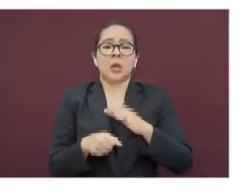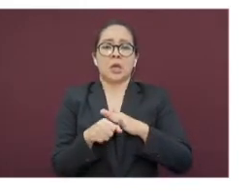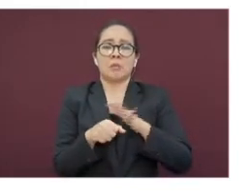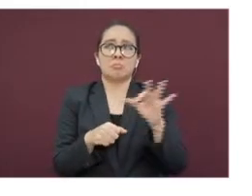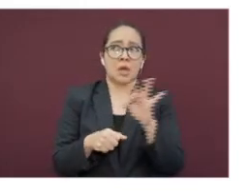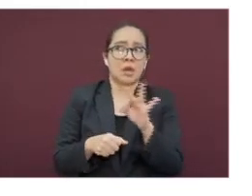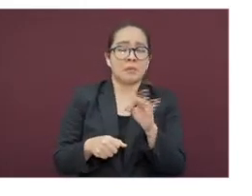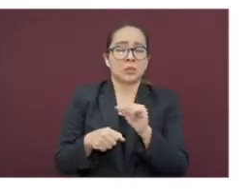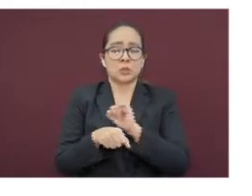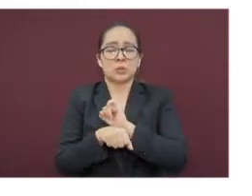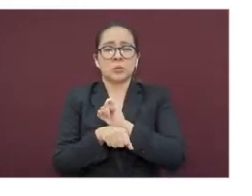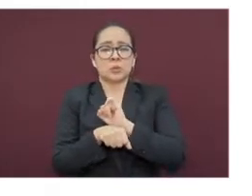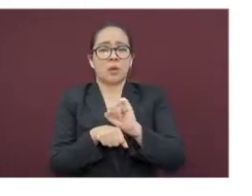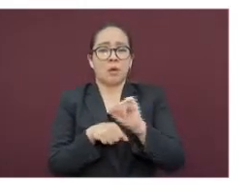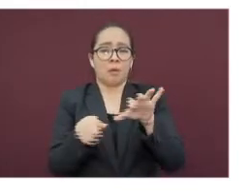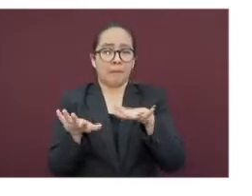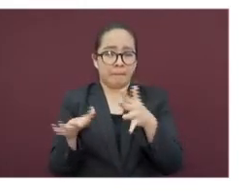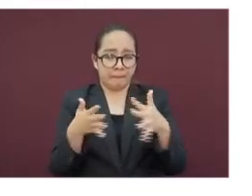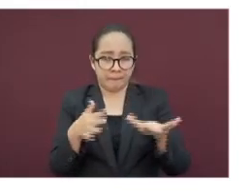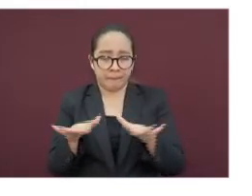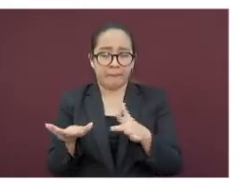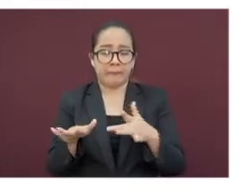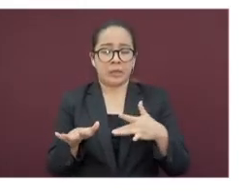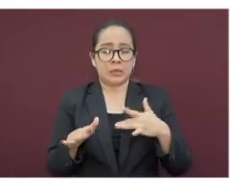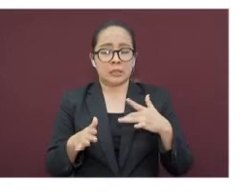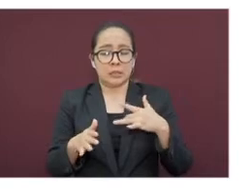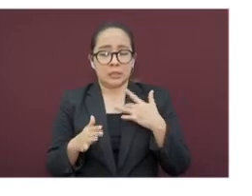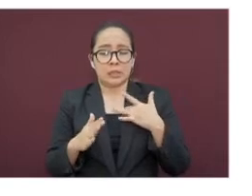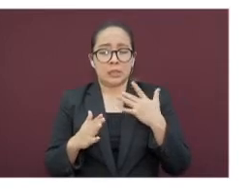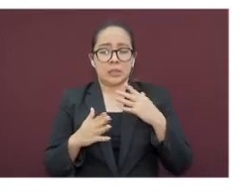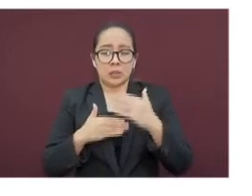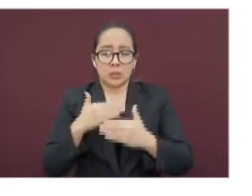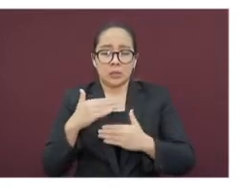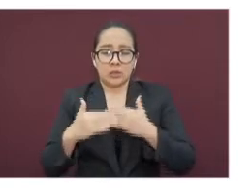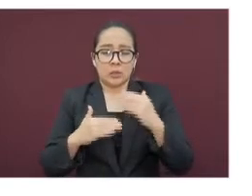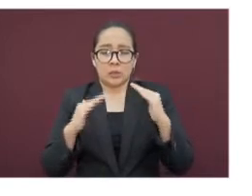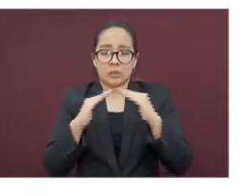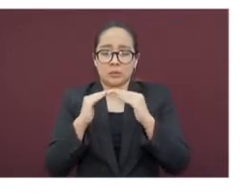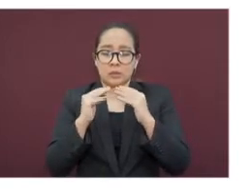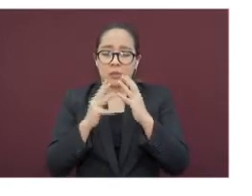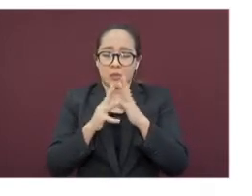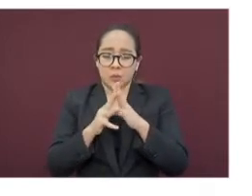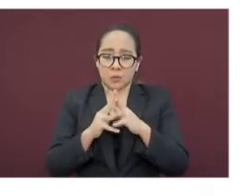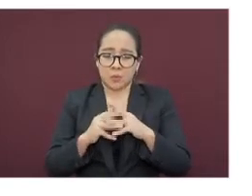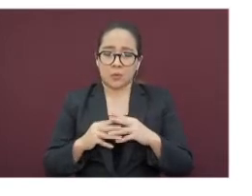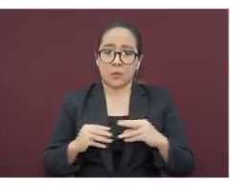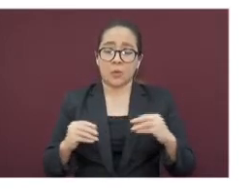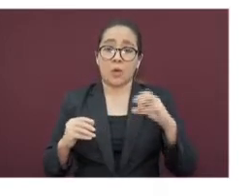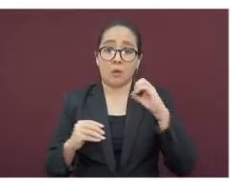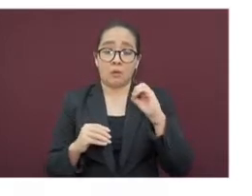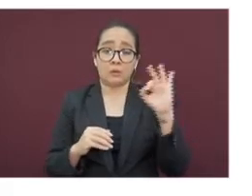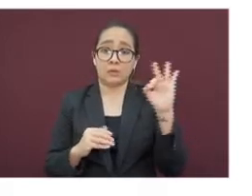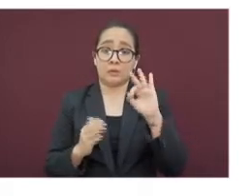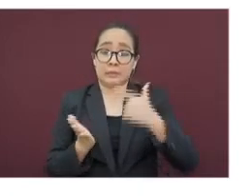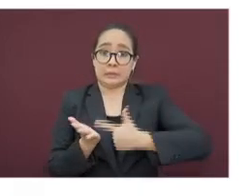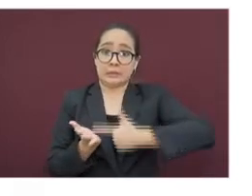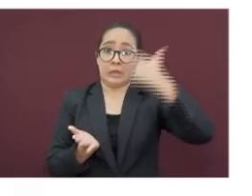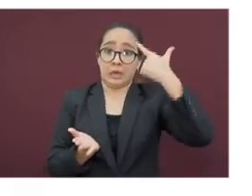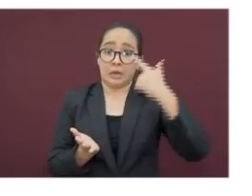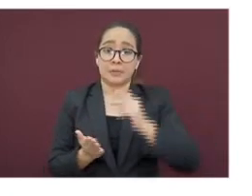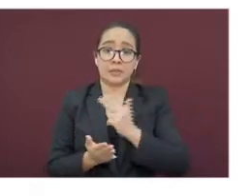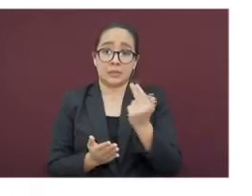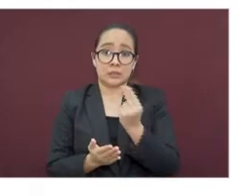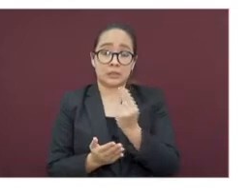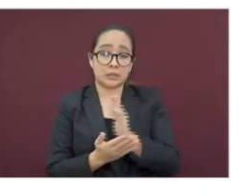leves o moderados, pasar la enfermedad en casa o tener complicaciones y requerir hospitalización, como ha